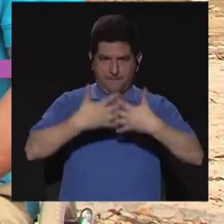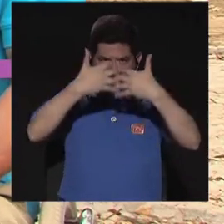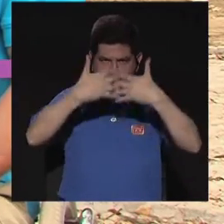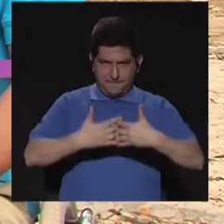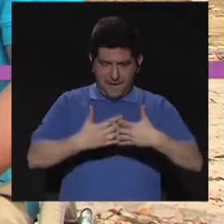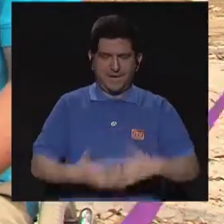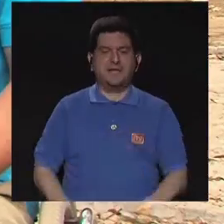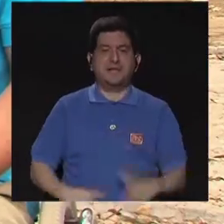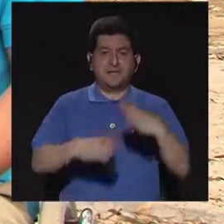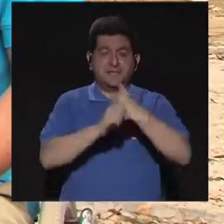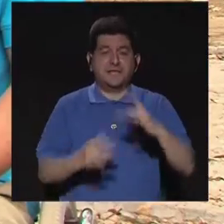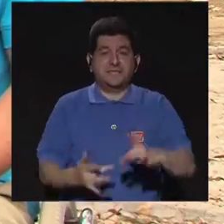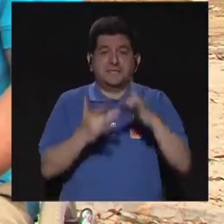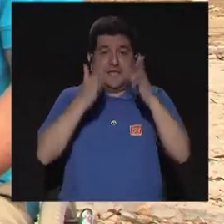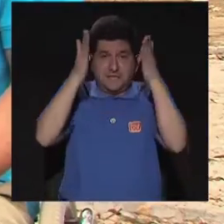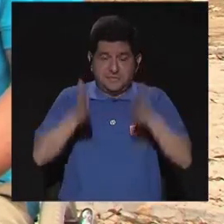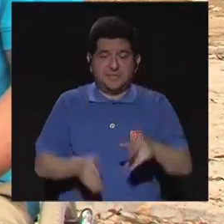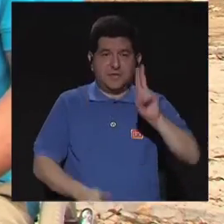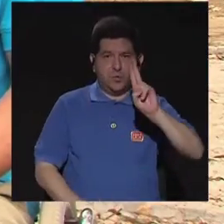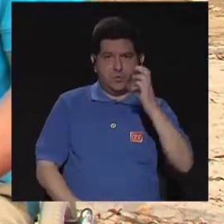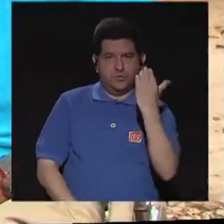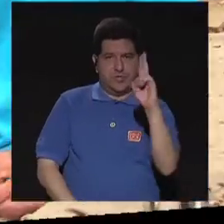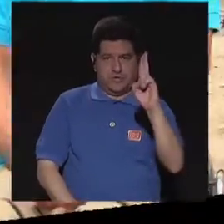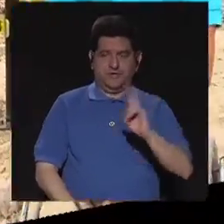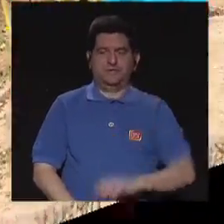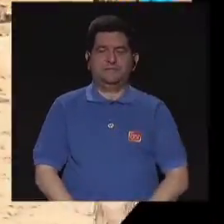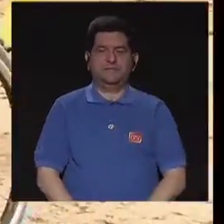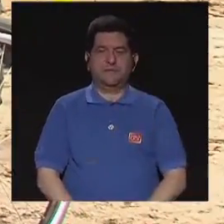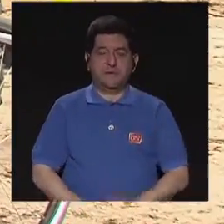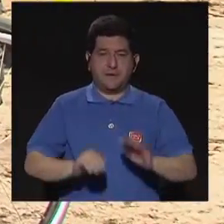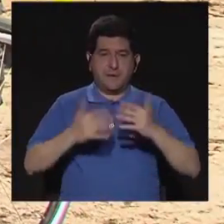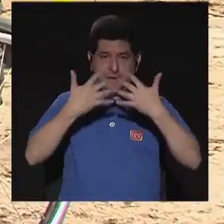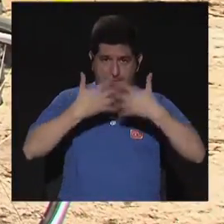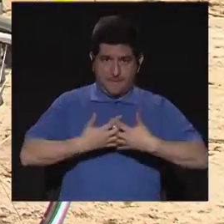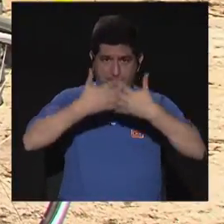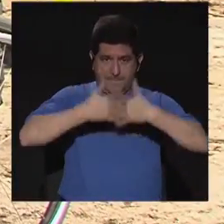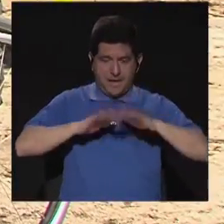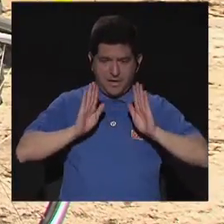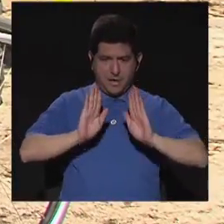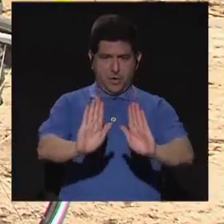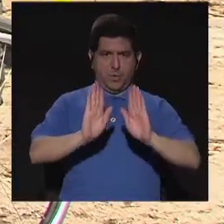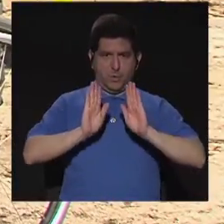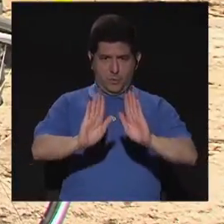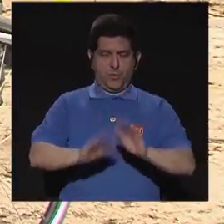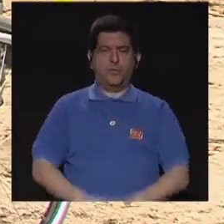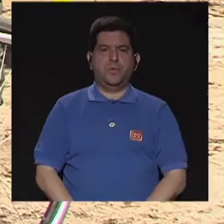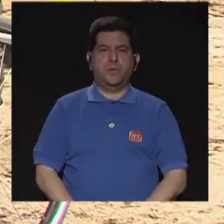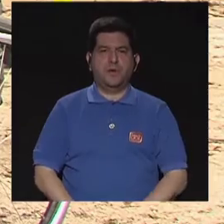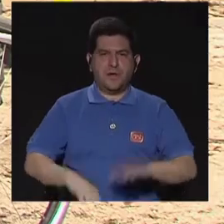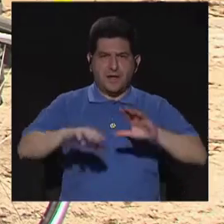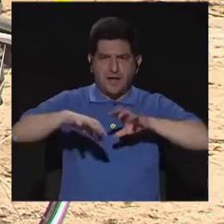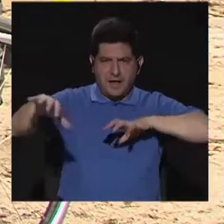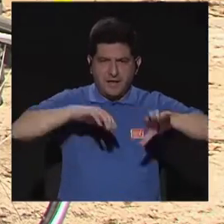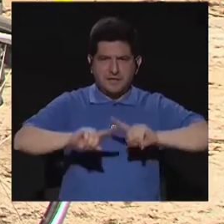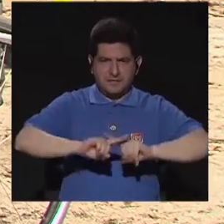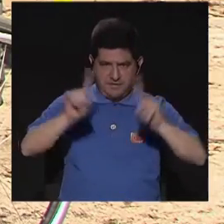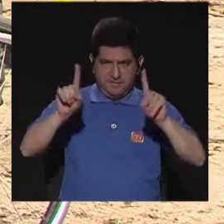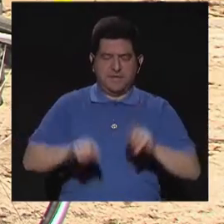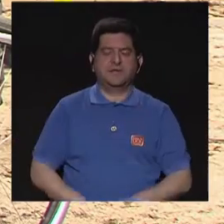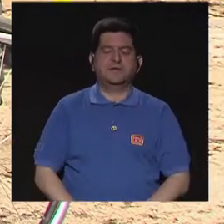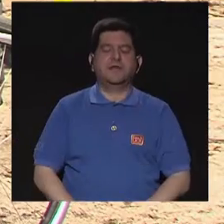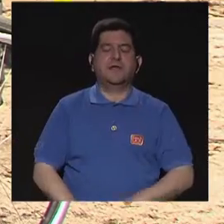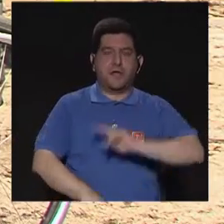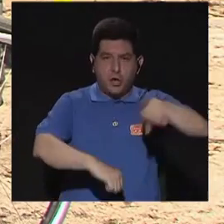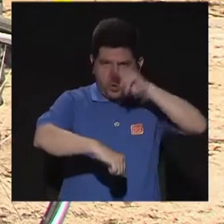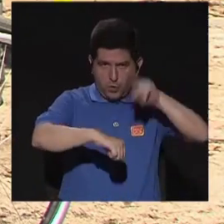con unas máquinas realizadas por especialistas de la Universidad de Costa Rica. En la máquina de press de pierna vamos a hacer las siguientes modalidades. La primera